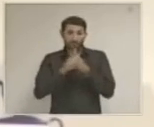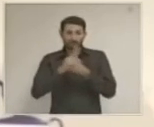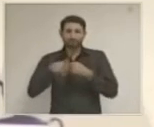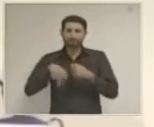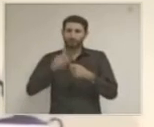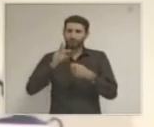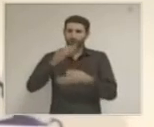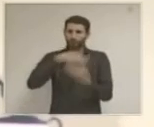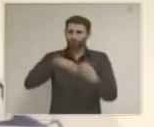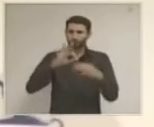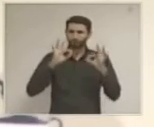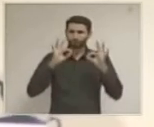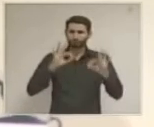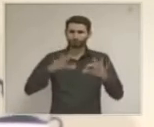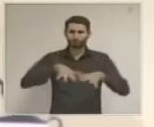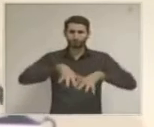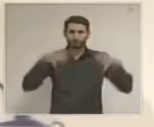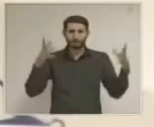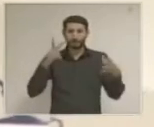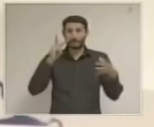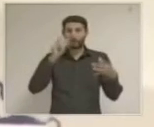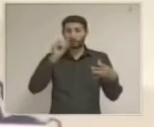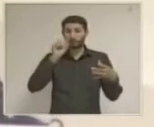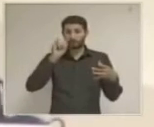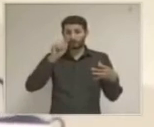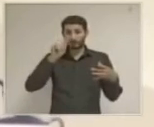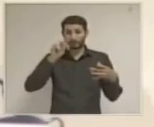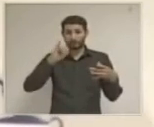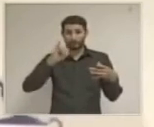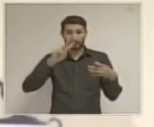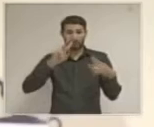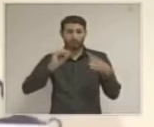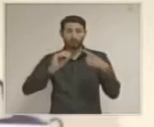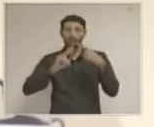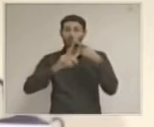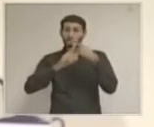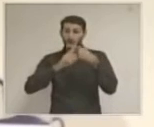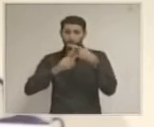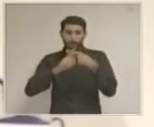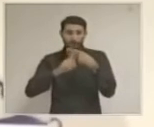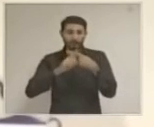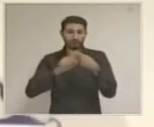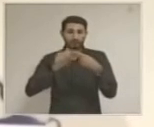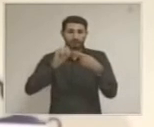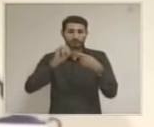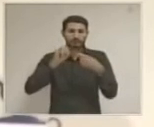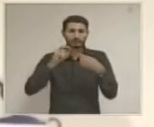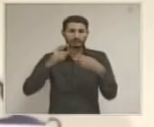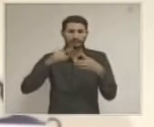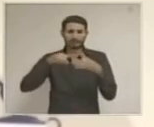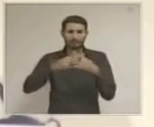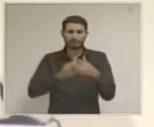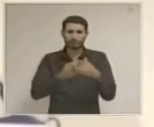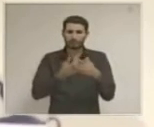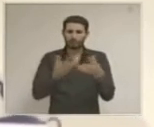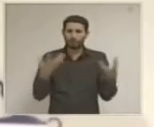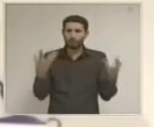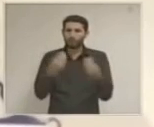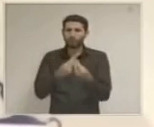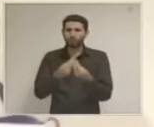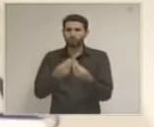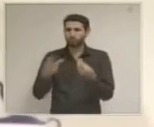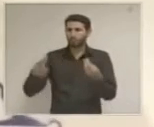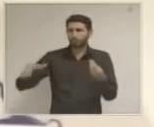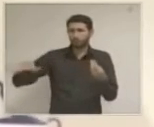Hace unos días a nivel nacional se anunció una fuerte inversión en colaboración con la iniciativa privada. Estaremos